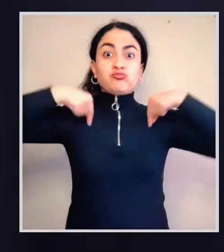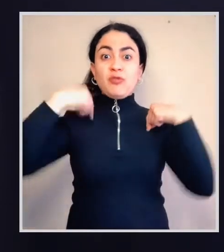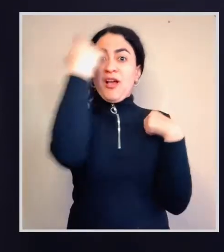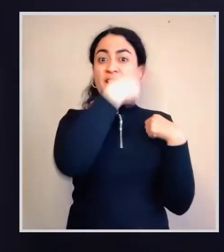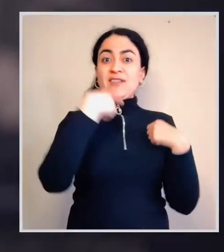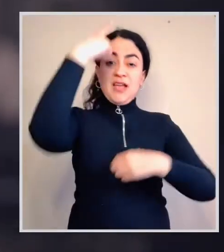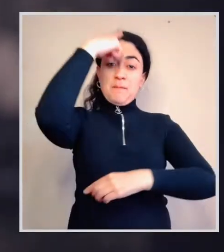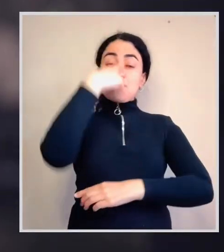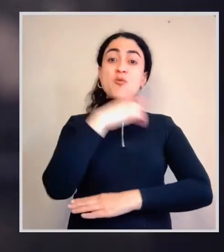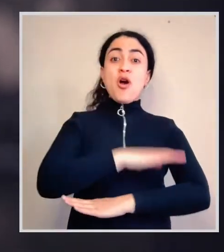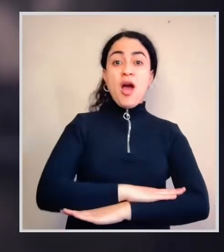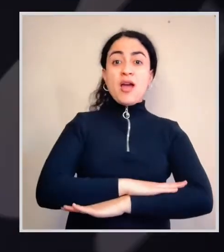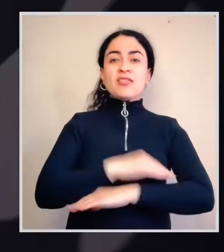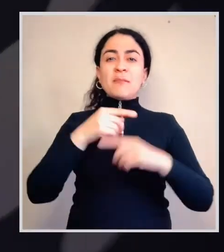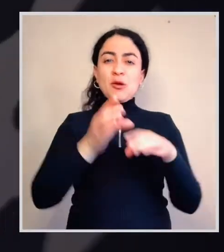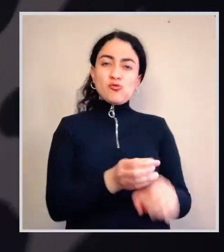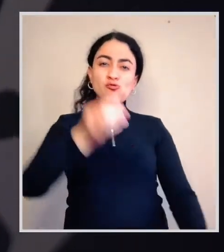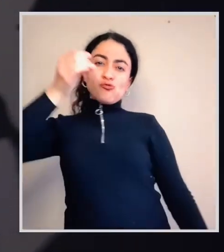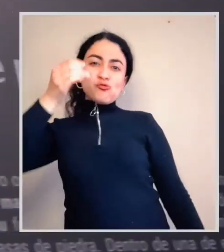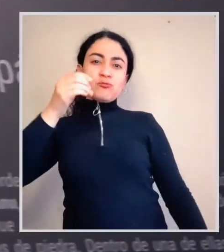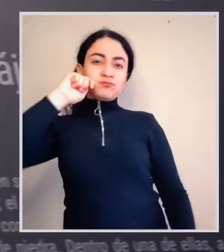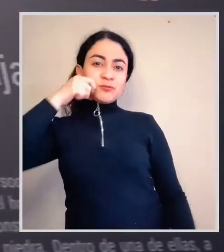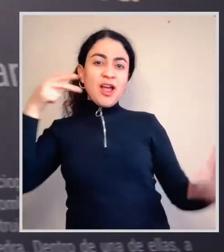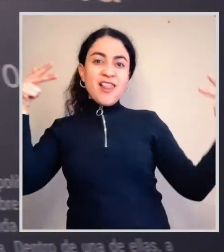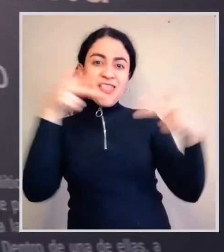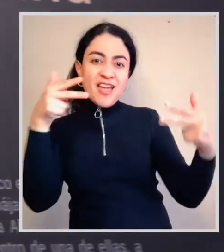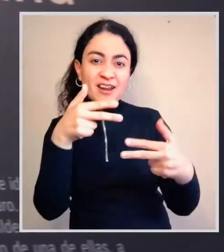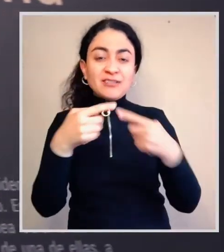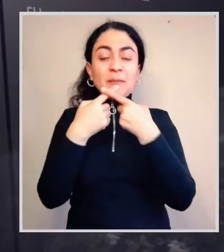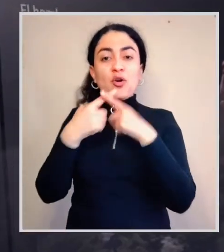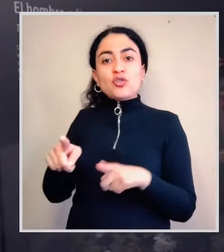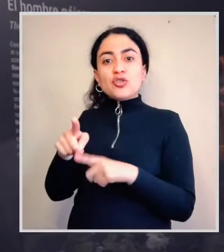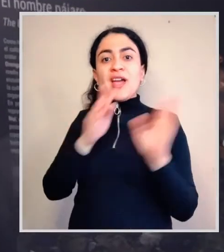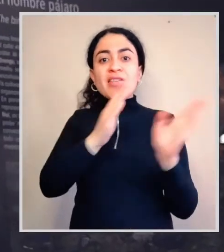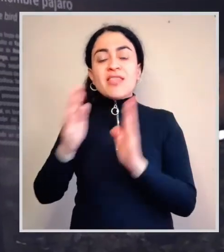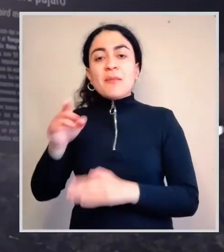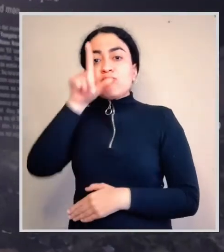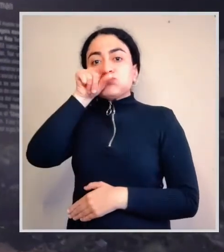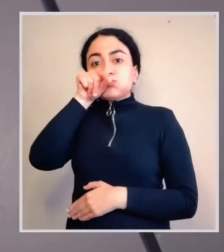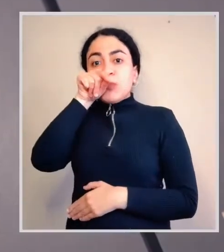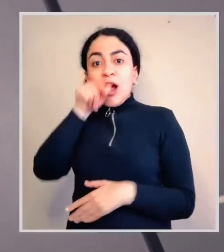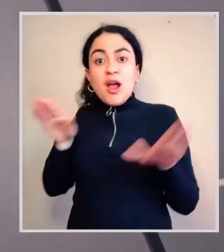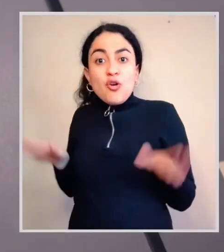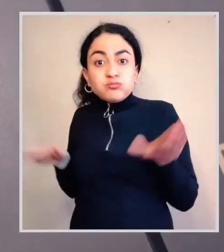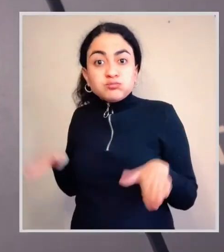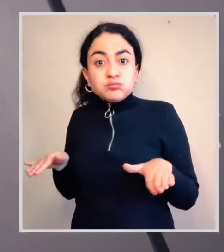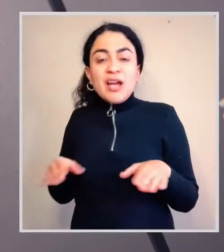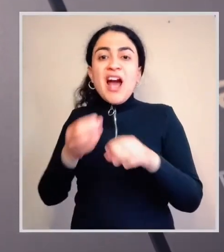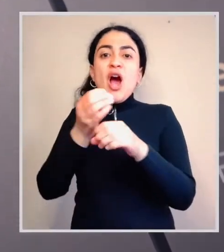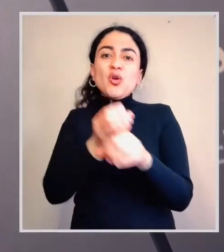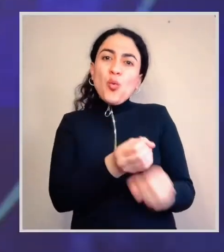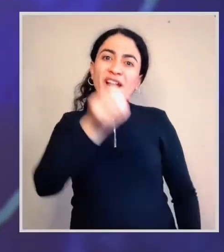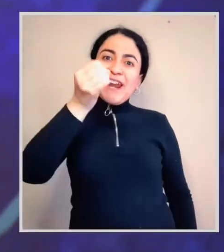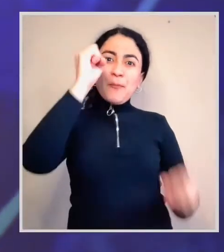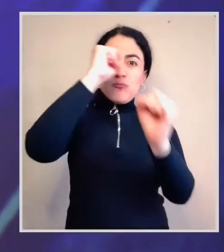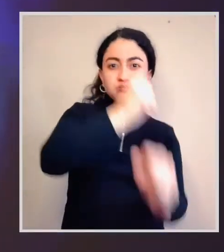masa larga de guerra. Luego, en el periodo del hombre pájaro, se encuentra el remo de doble pala, que se entregaba al líder